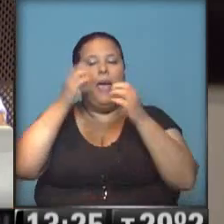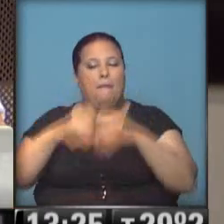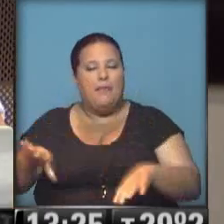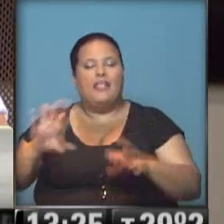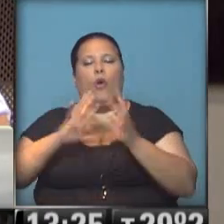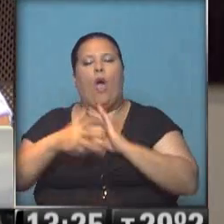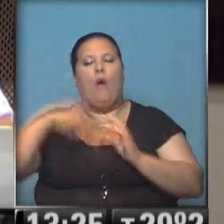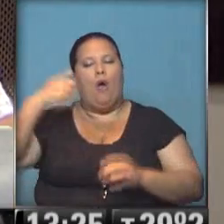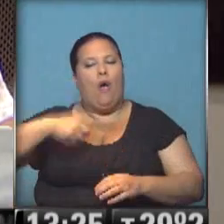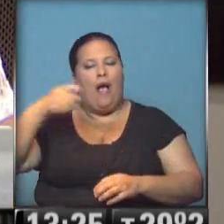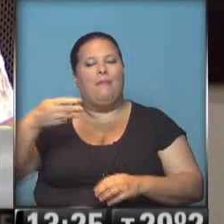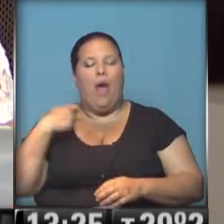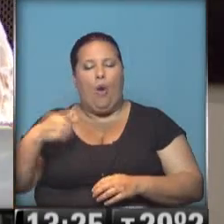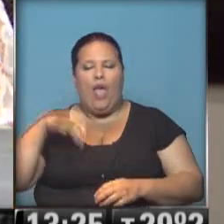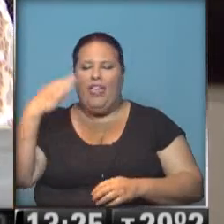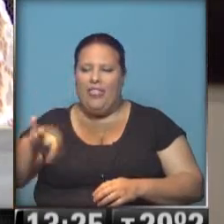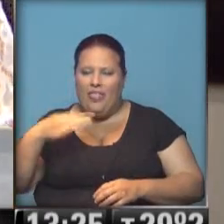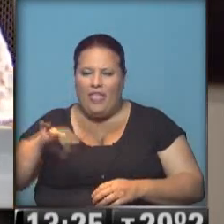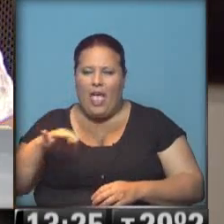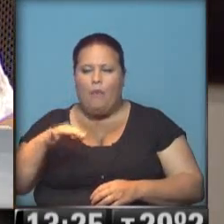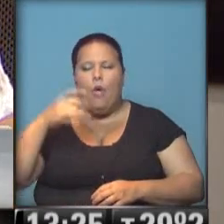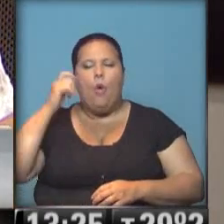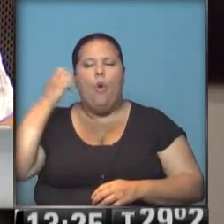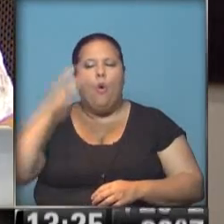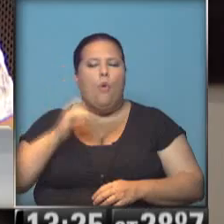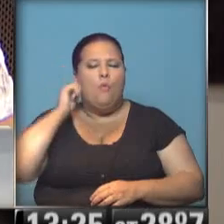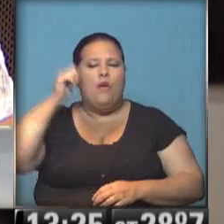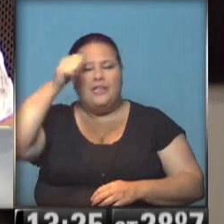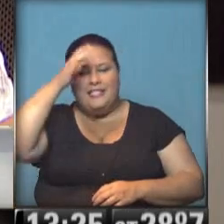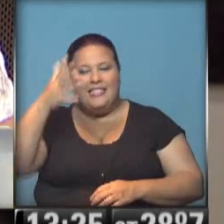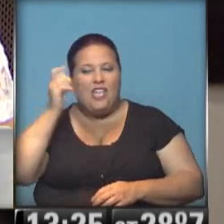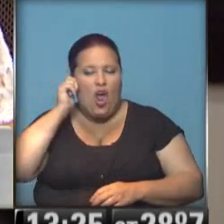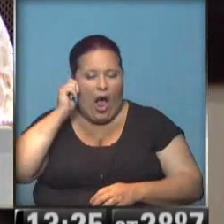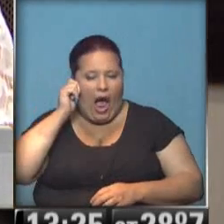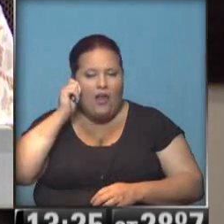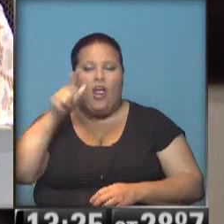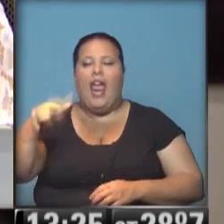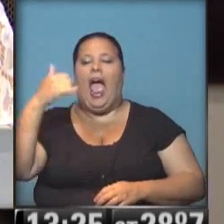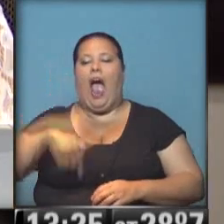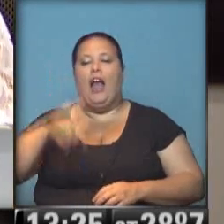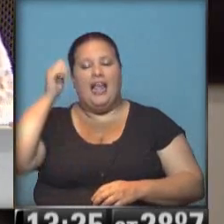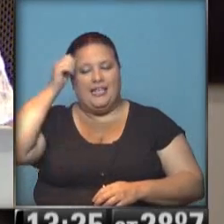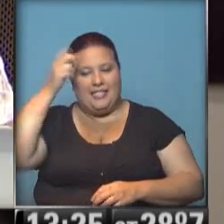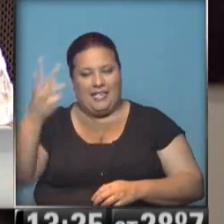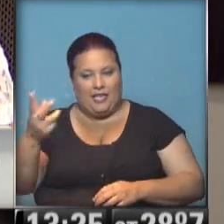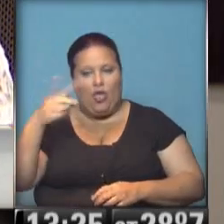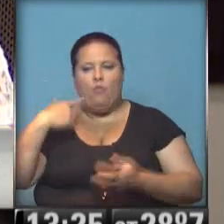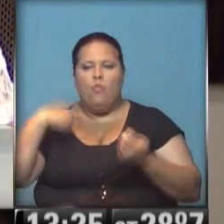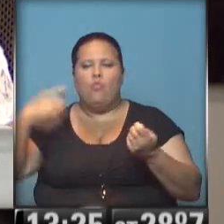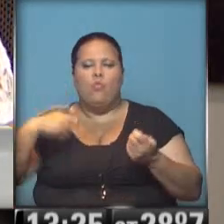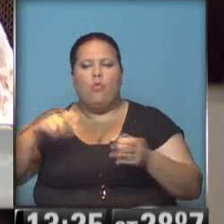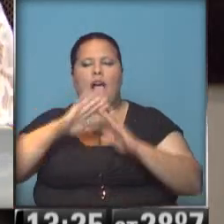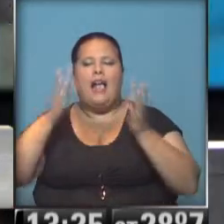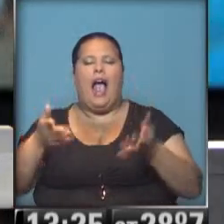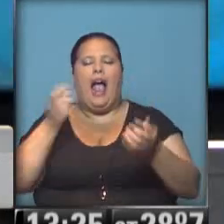a la nueva moratoria jubilatoria tiene que tener cumplidos los 65 años de edad. Él tiene 62 y muchos aportes en la